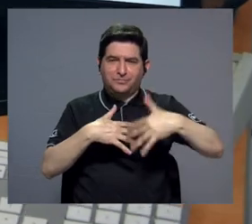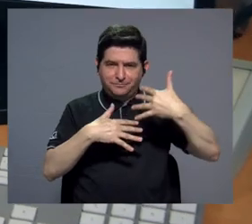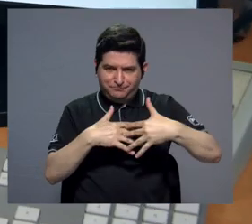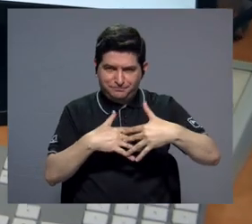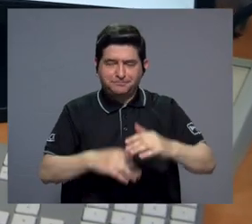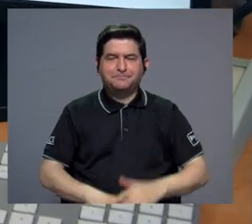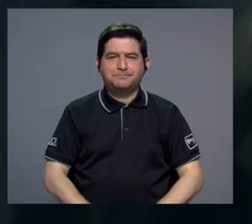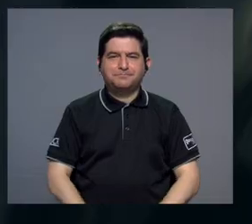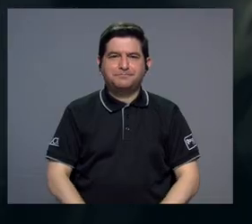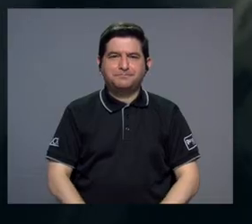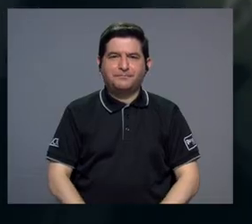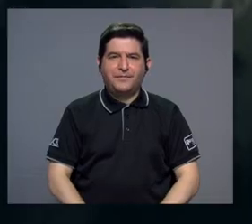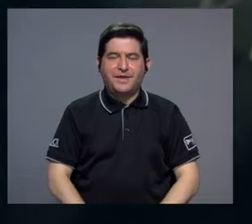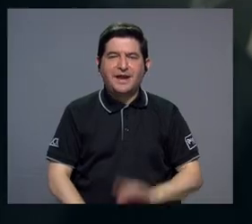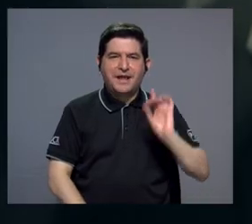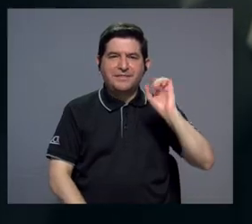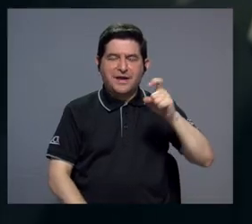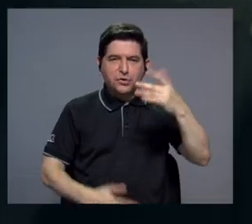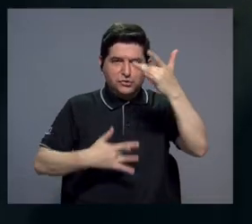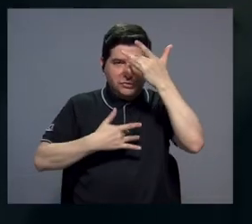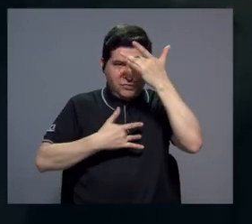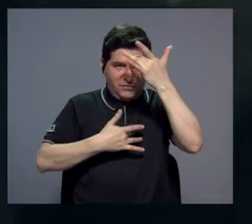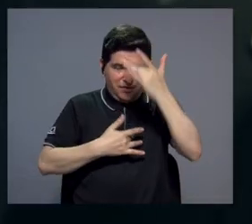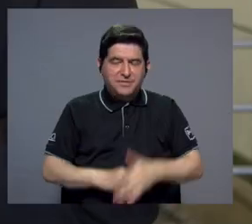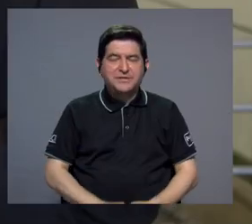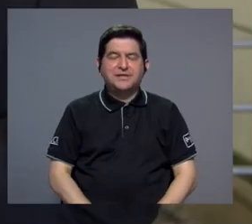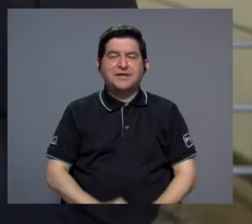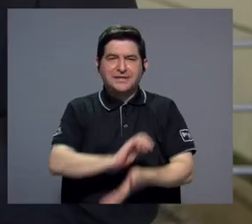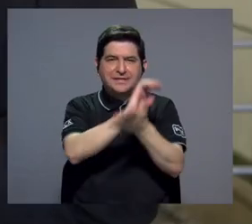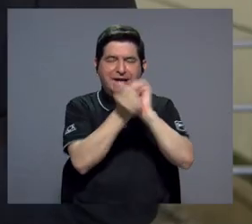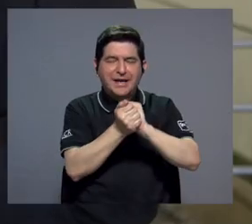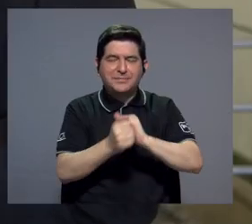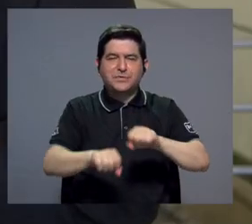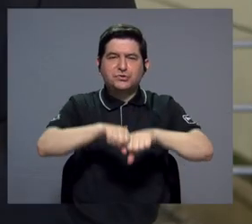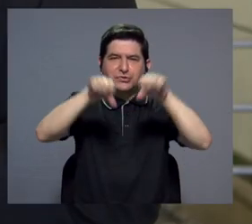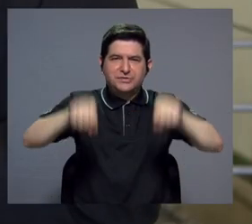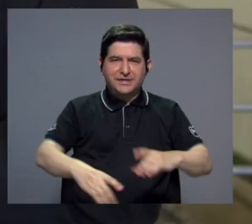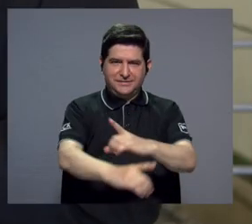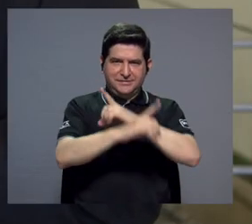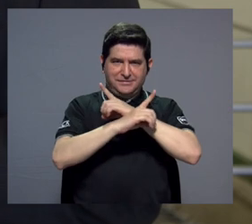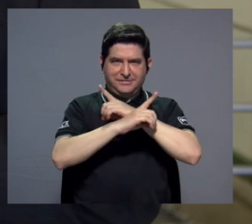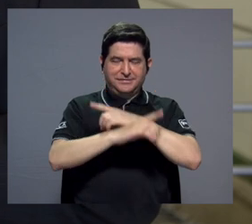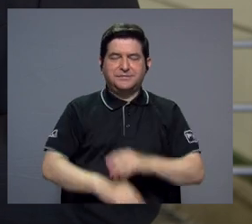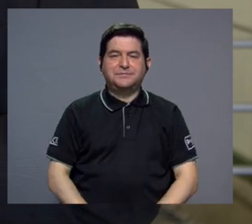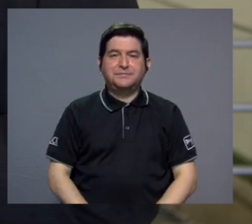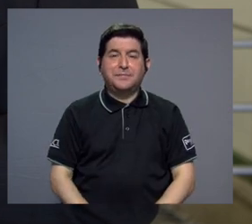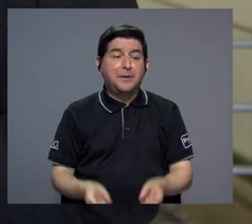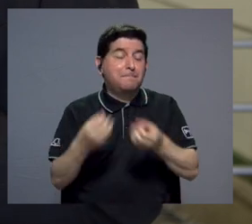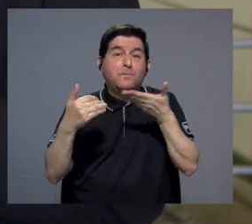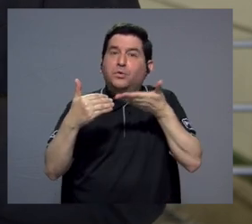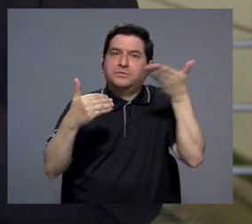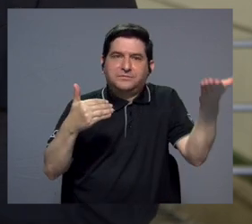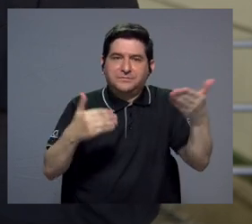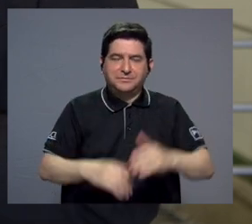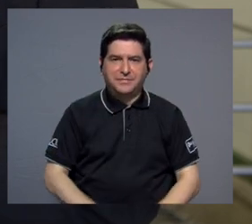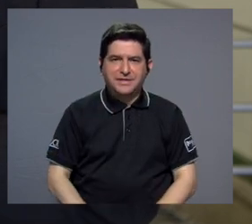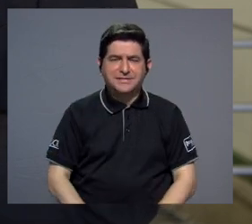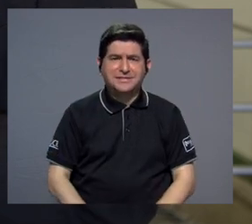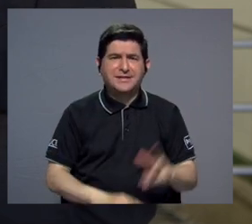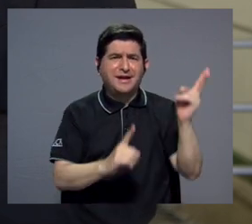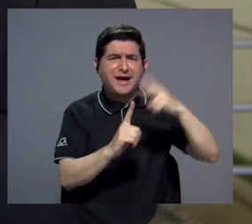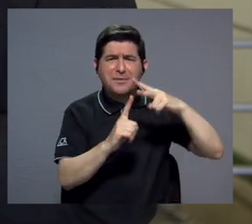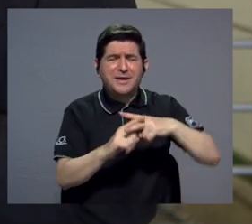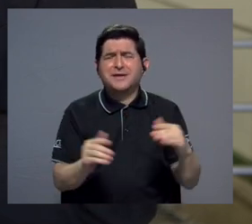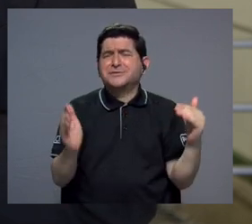leucemias, para el diagnóstico de enfermedades también como alteraciones inmunológicas y muchísimas cosas.